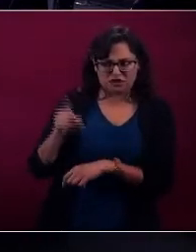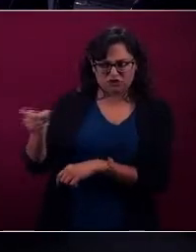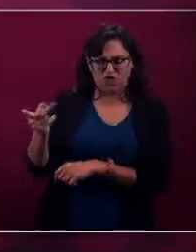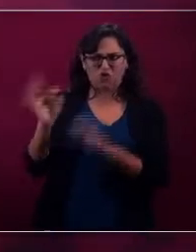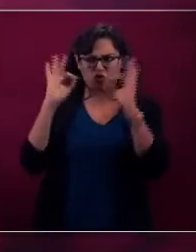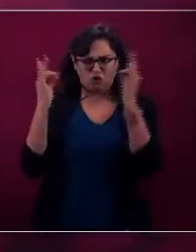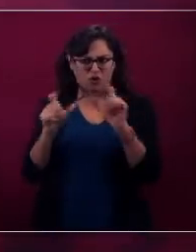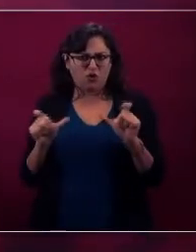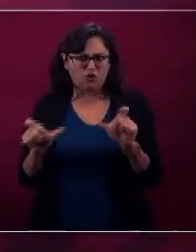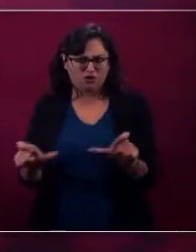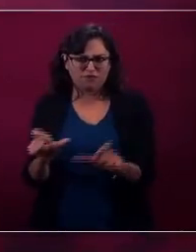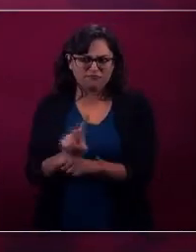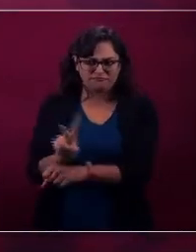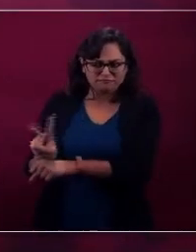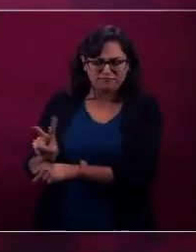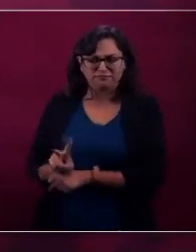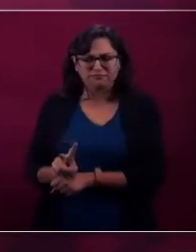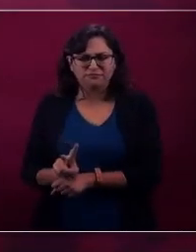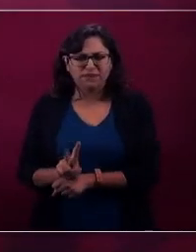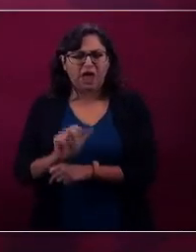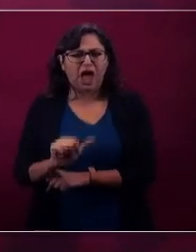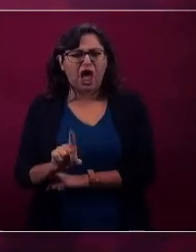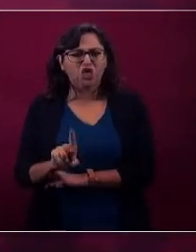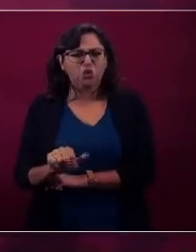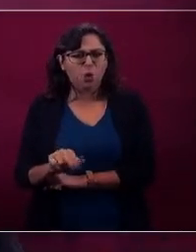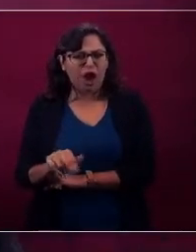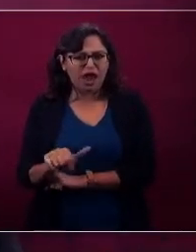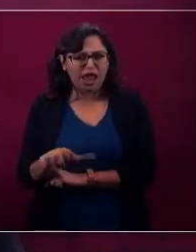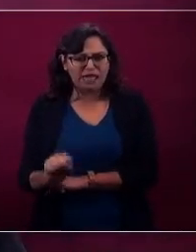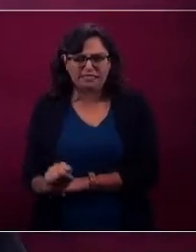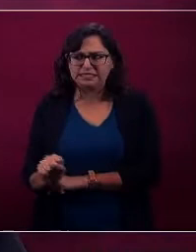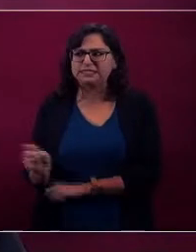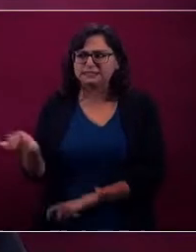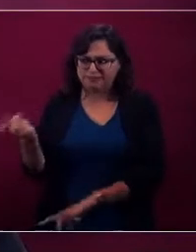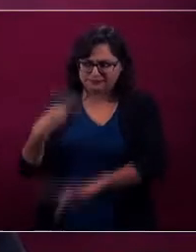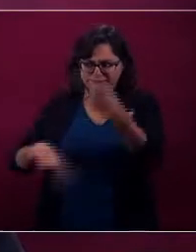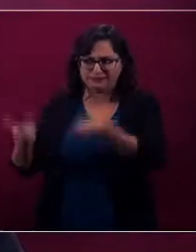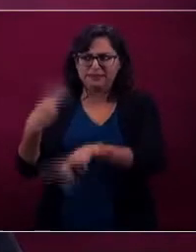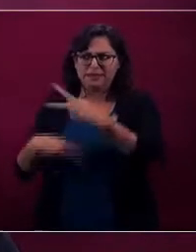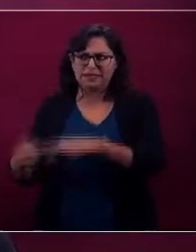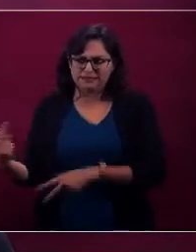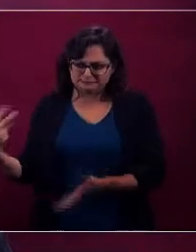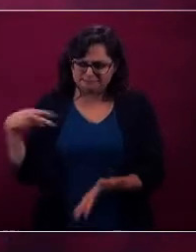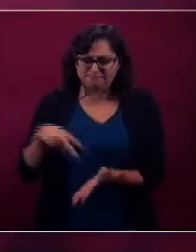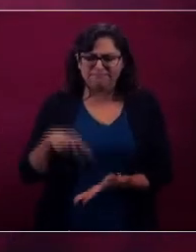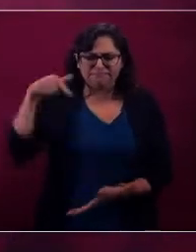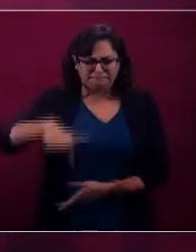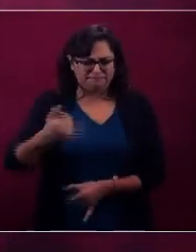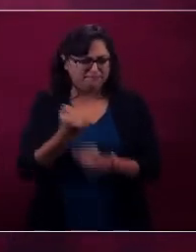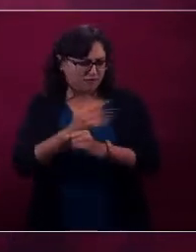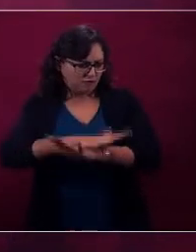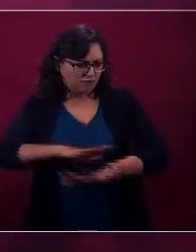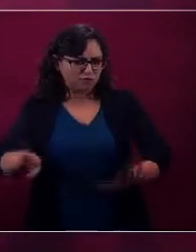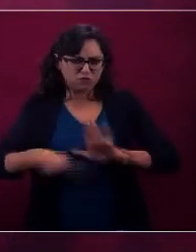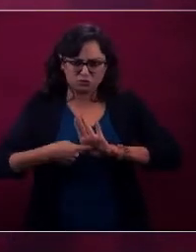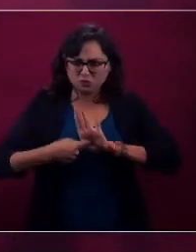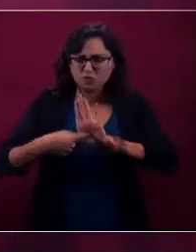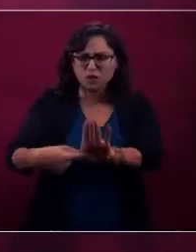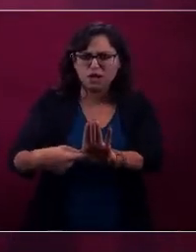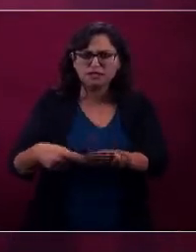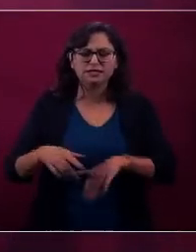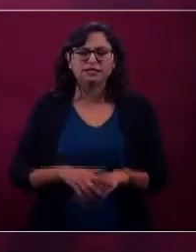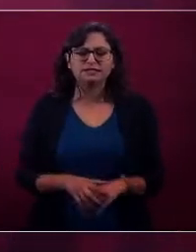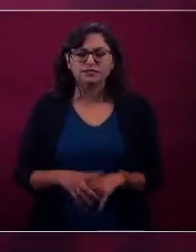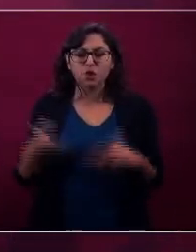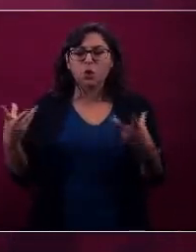Horacio, que nos presente lo que han hecho, que venga